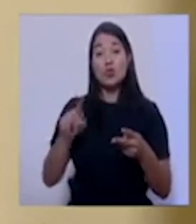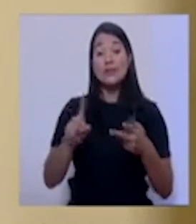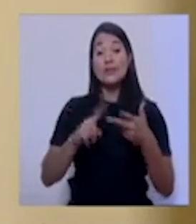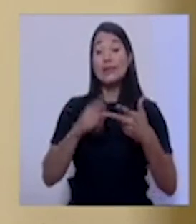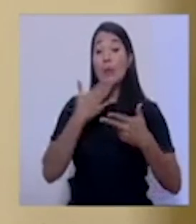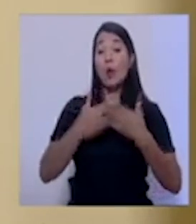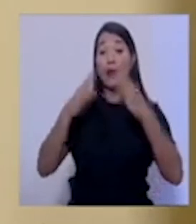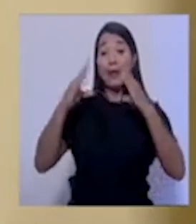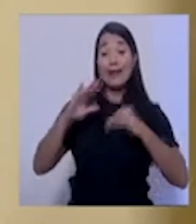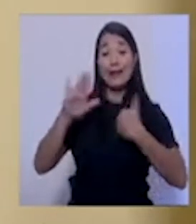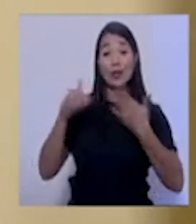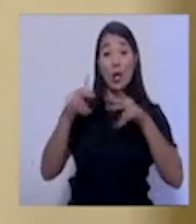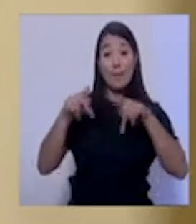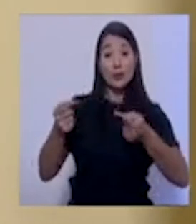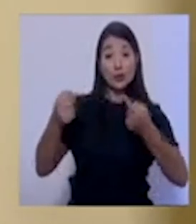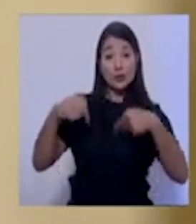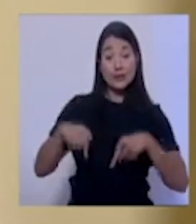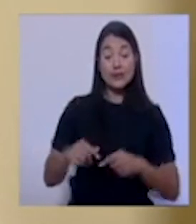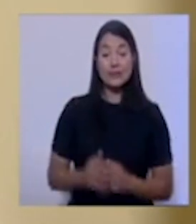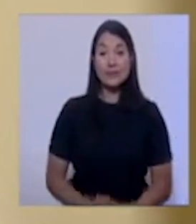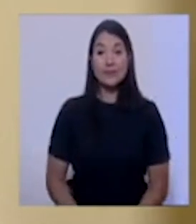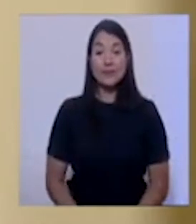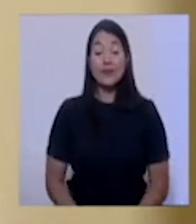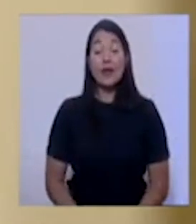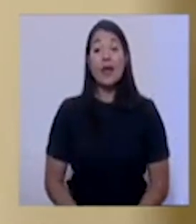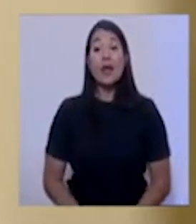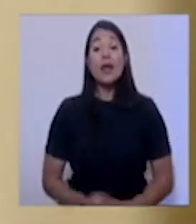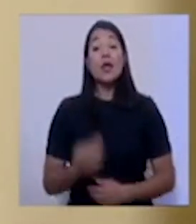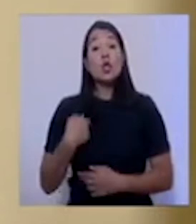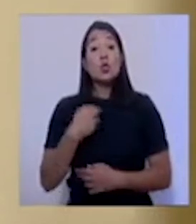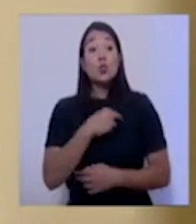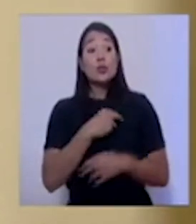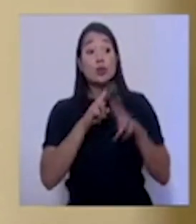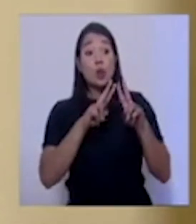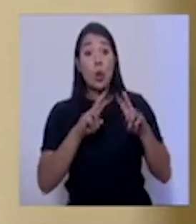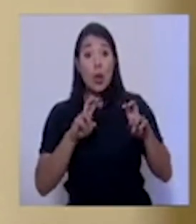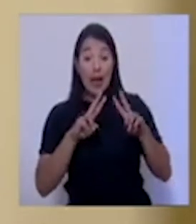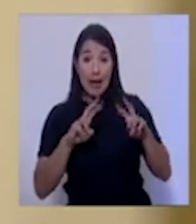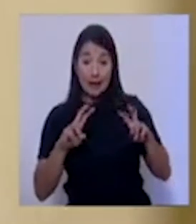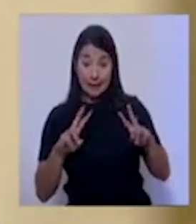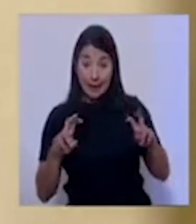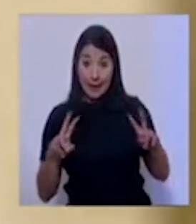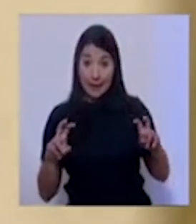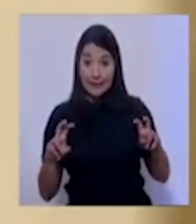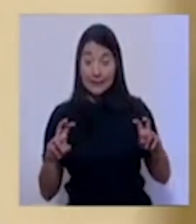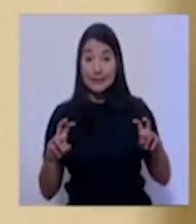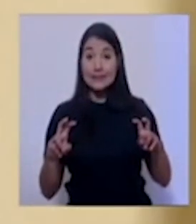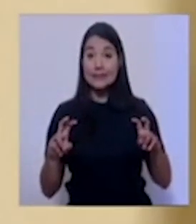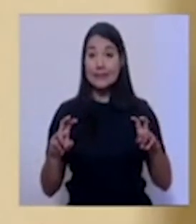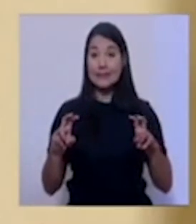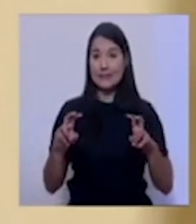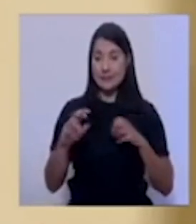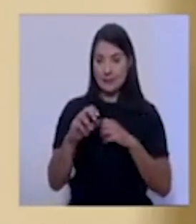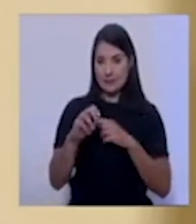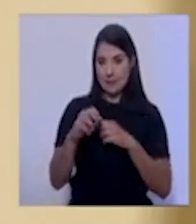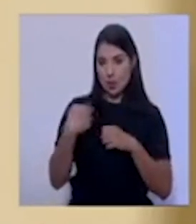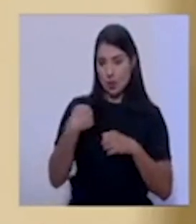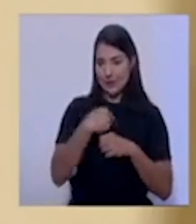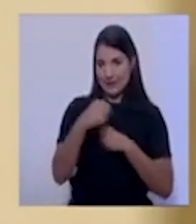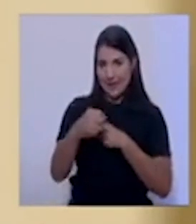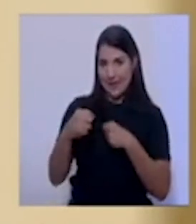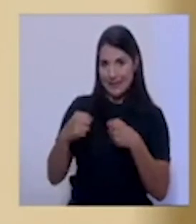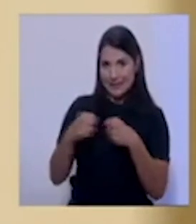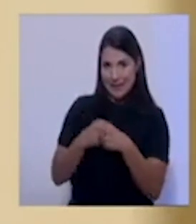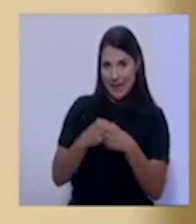Muy buenas tardes. De acuerdo al análisis que ha realizado la sala de situación de nivel